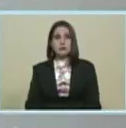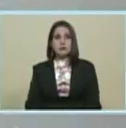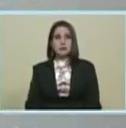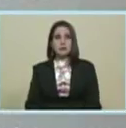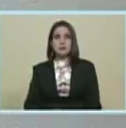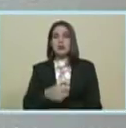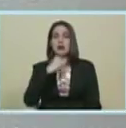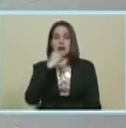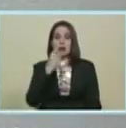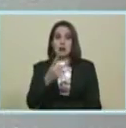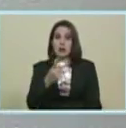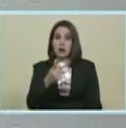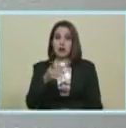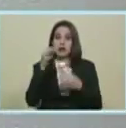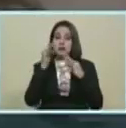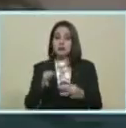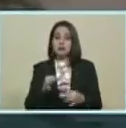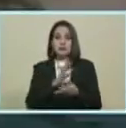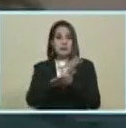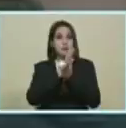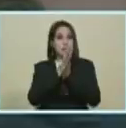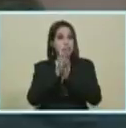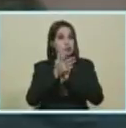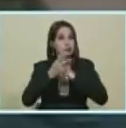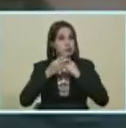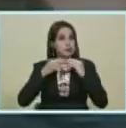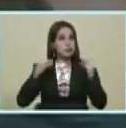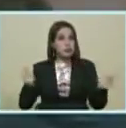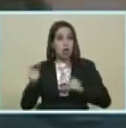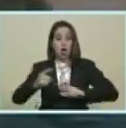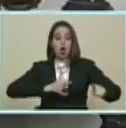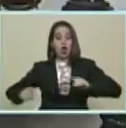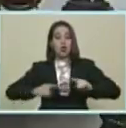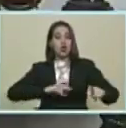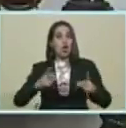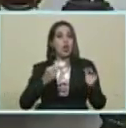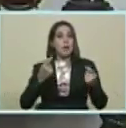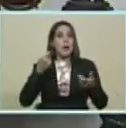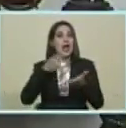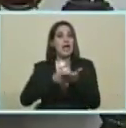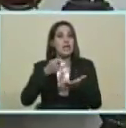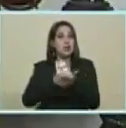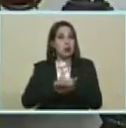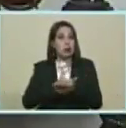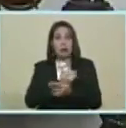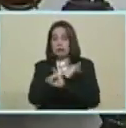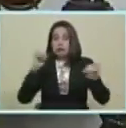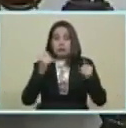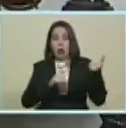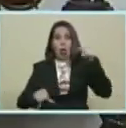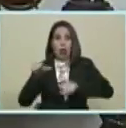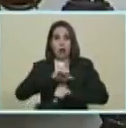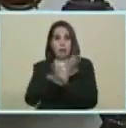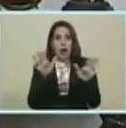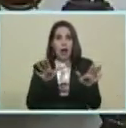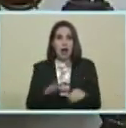Dije Están agotados Todos los modelos De control De precios Se agotaron Fueron superados Colapsaron